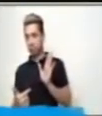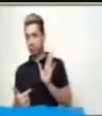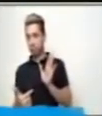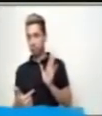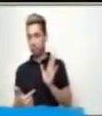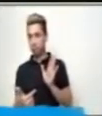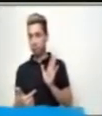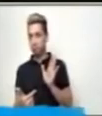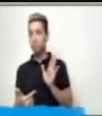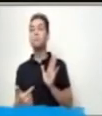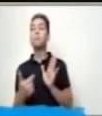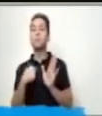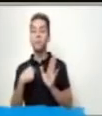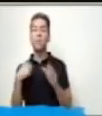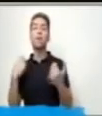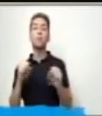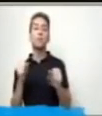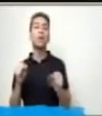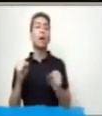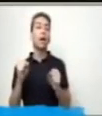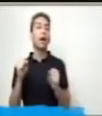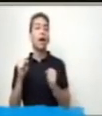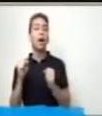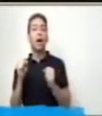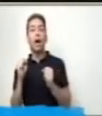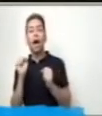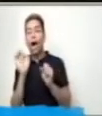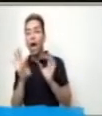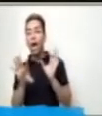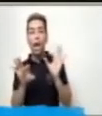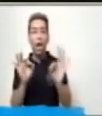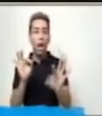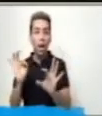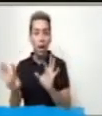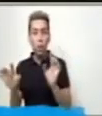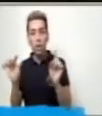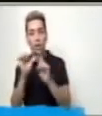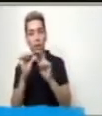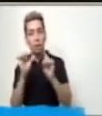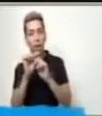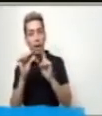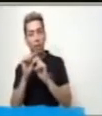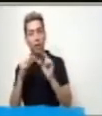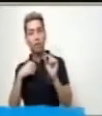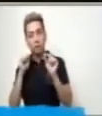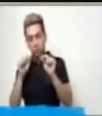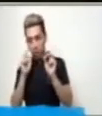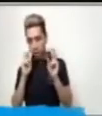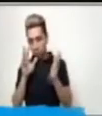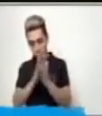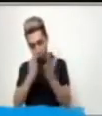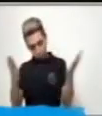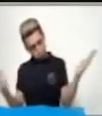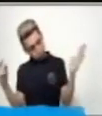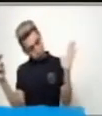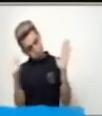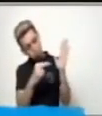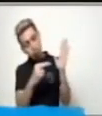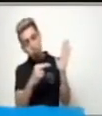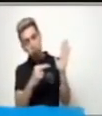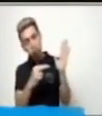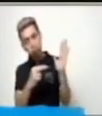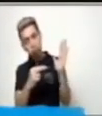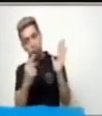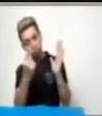emplear algunas palabras de lo que podemos visualizar en esta imagen.